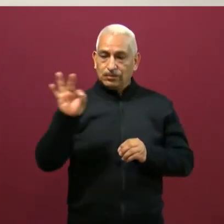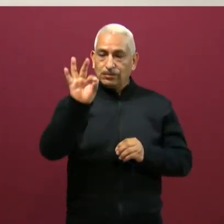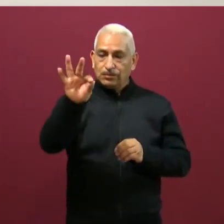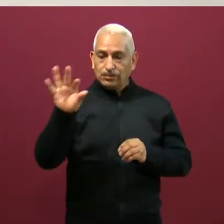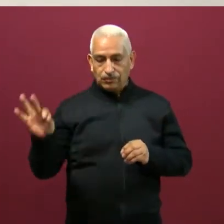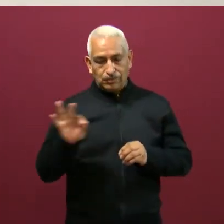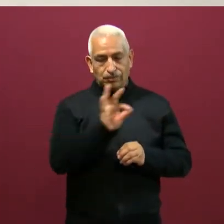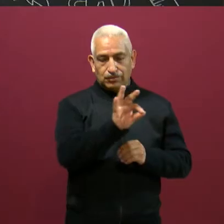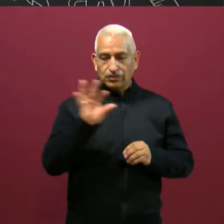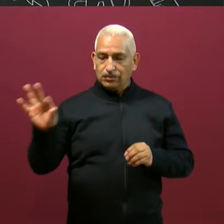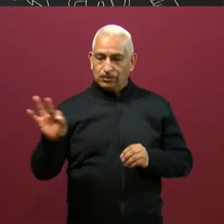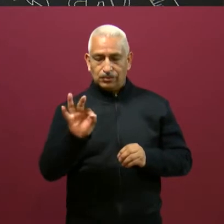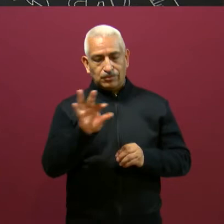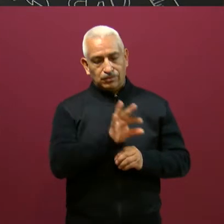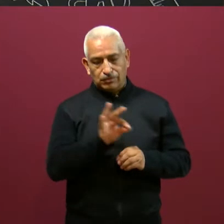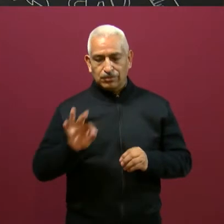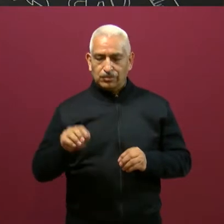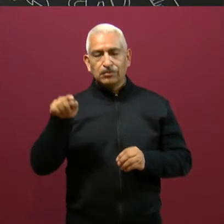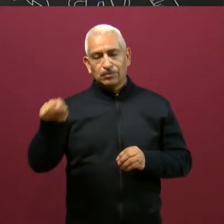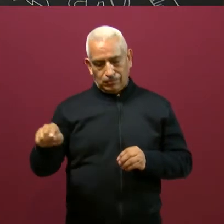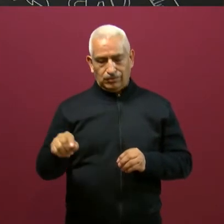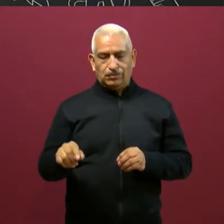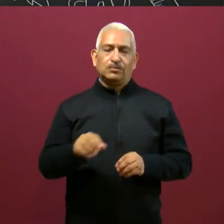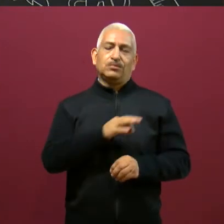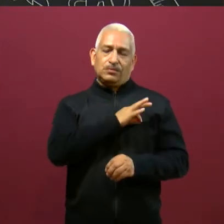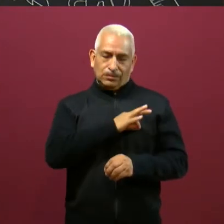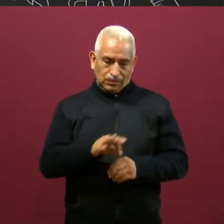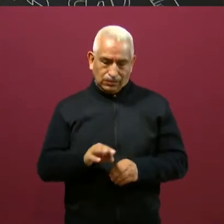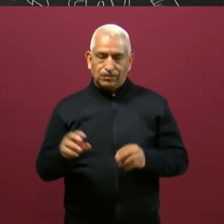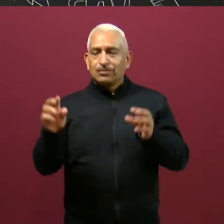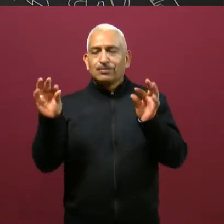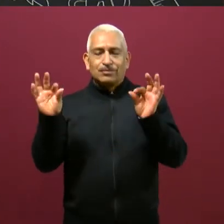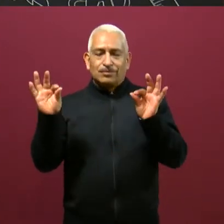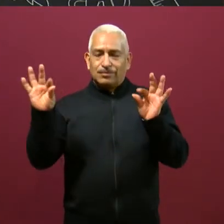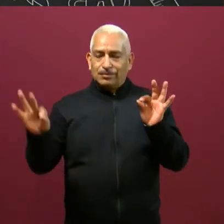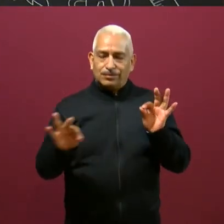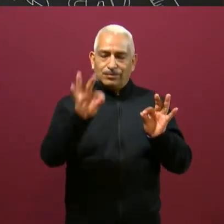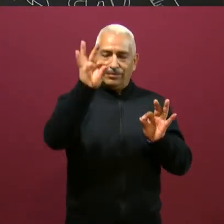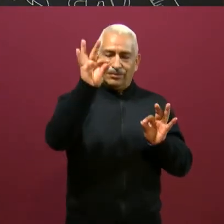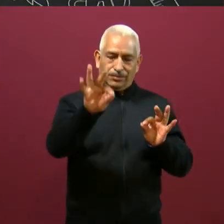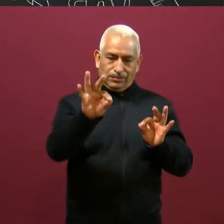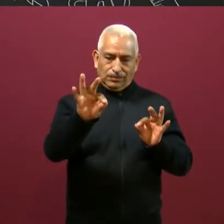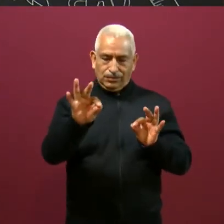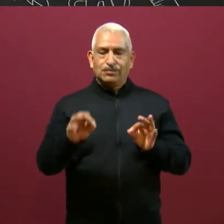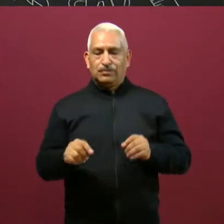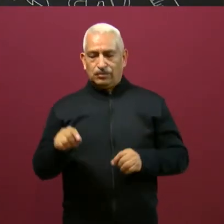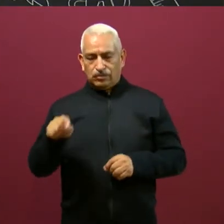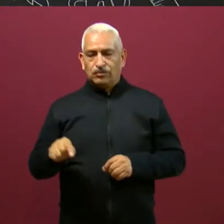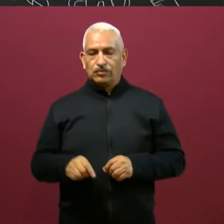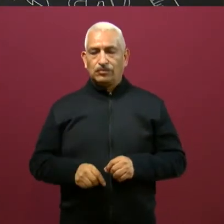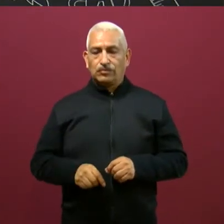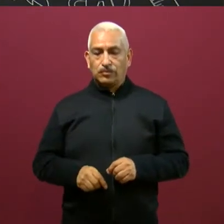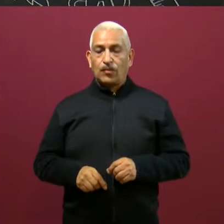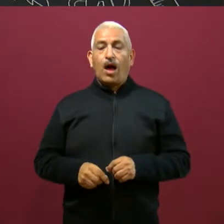en donde tú podrás tocar con tu yema de los dedos. Vamos a ubicar